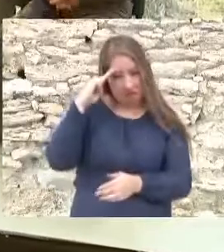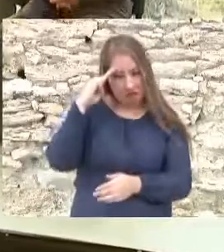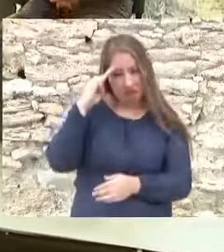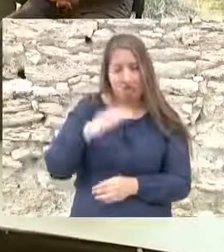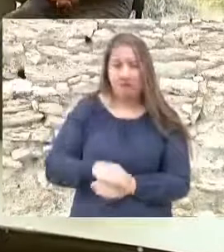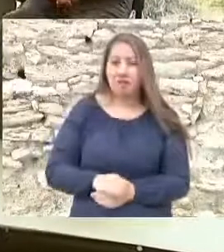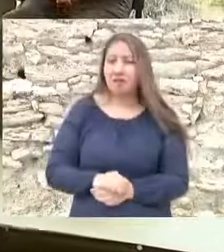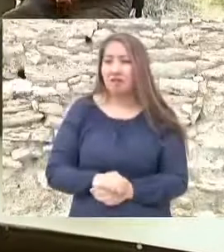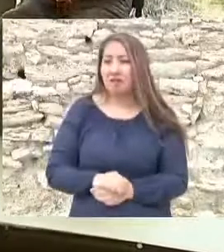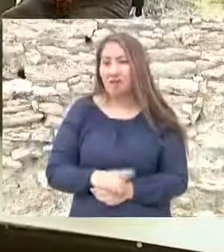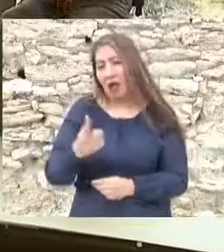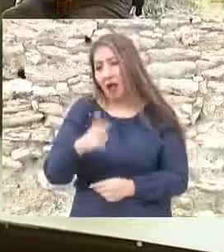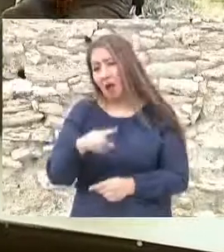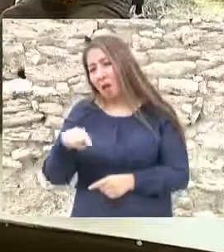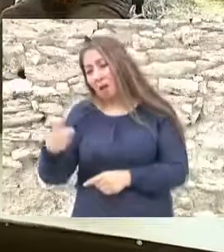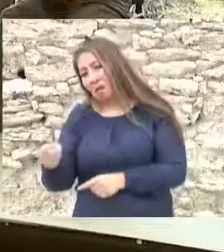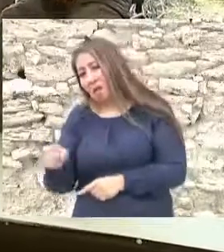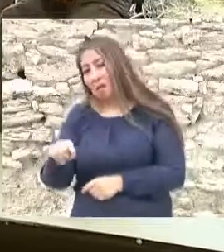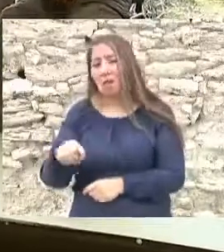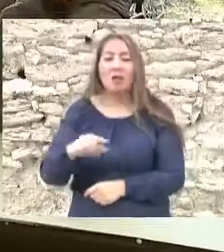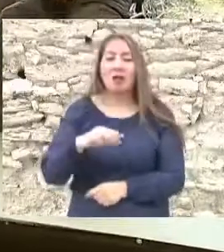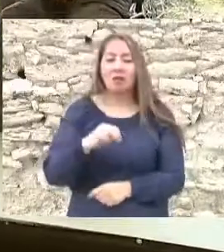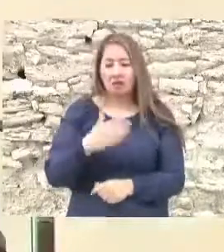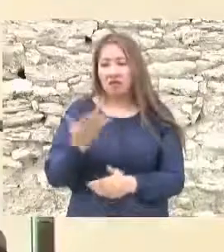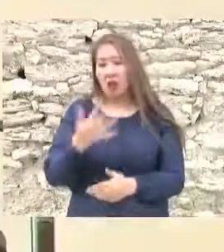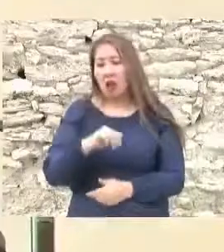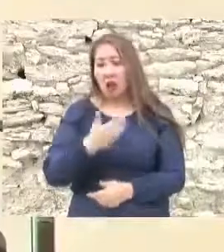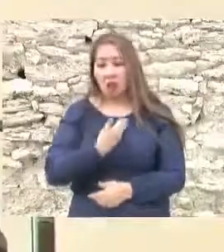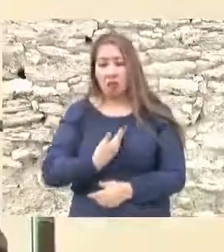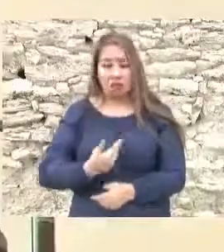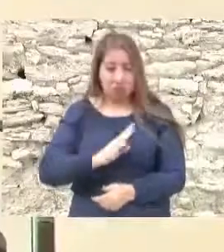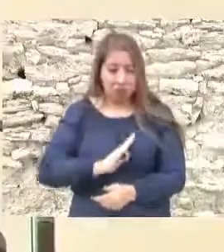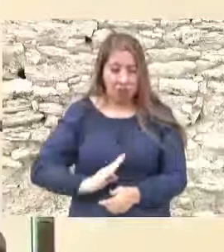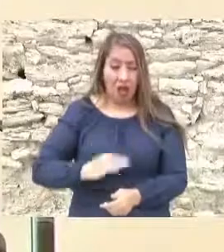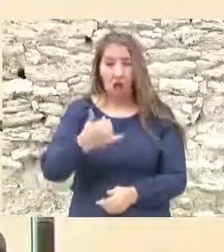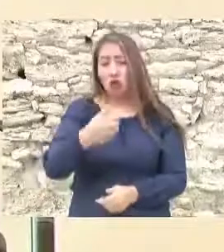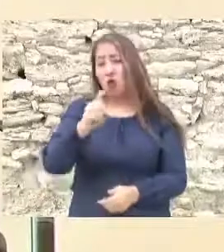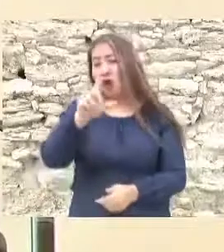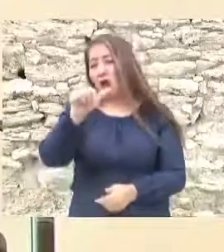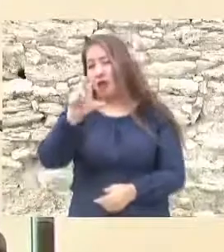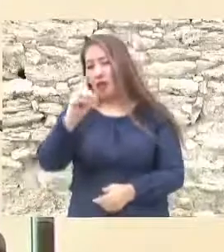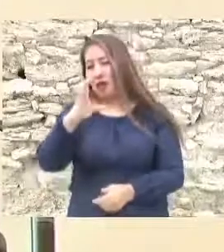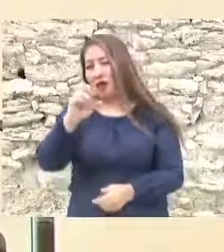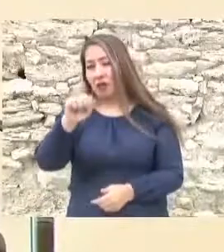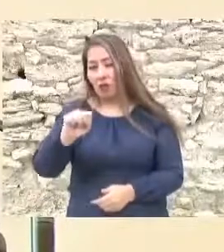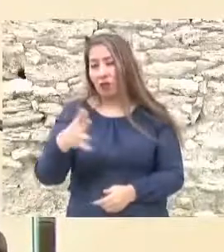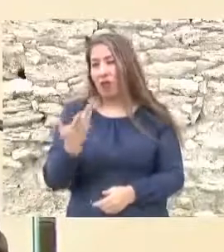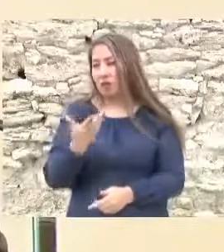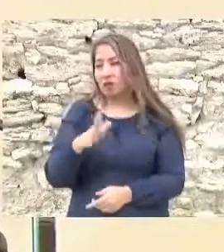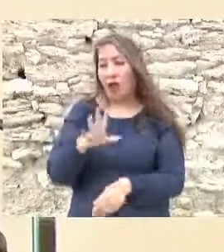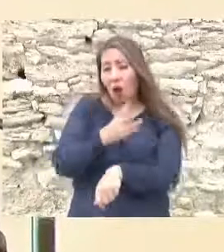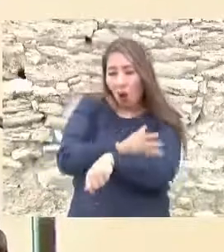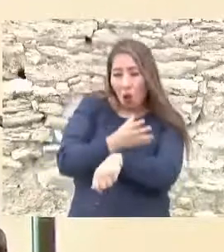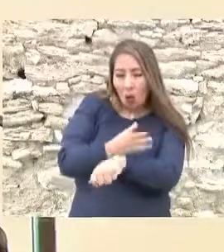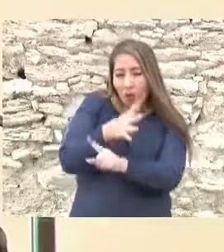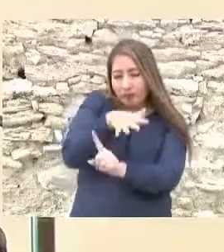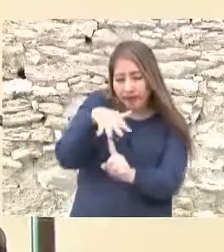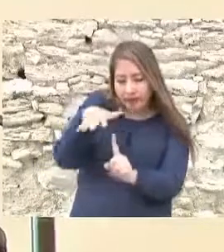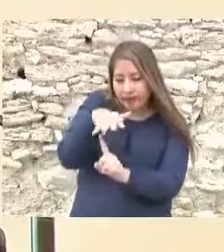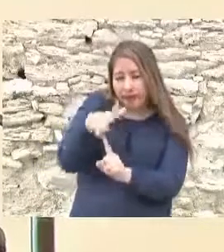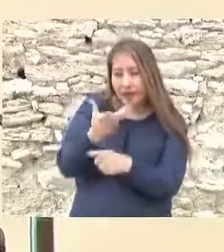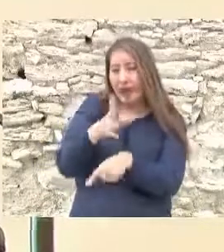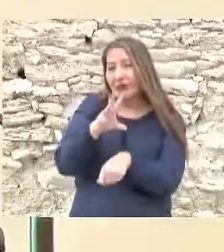Riquelmer Solís, a la alcaldesa Yolanda Cantú y a mis y mis compañeros del sector ambiental,